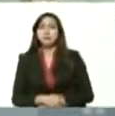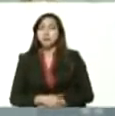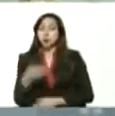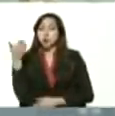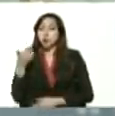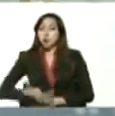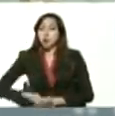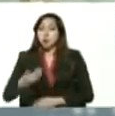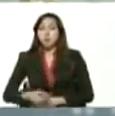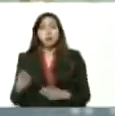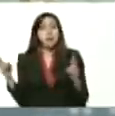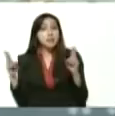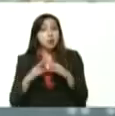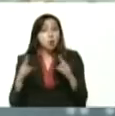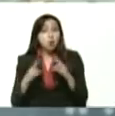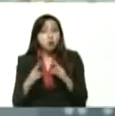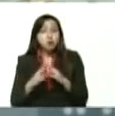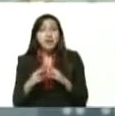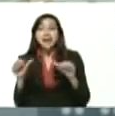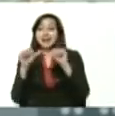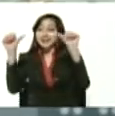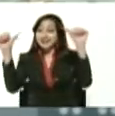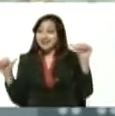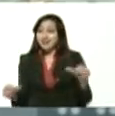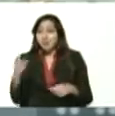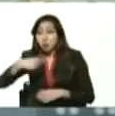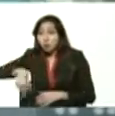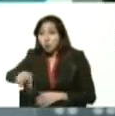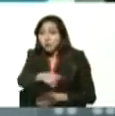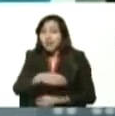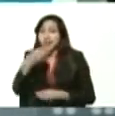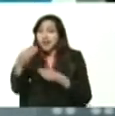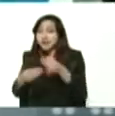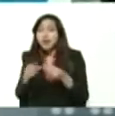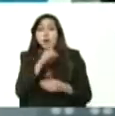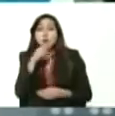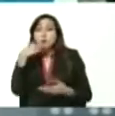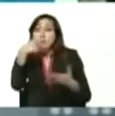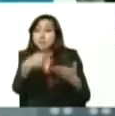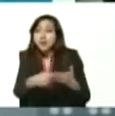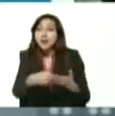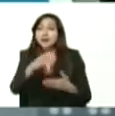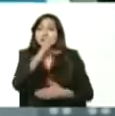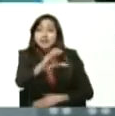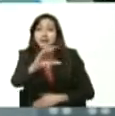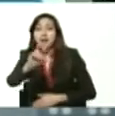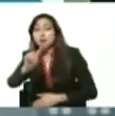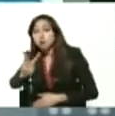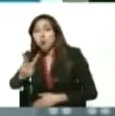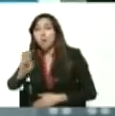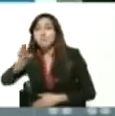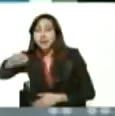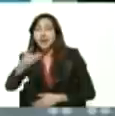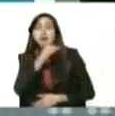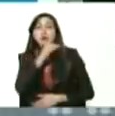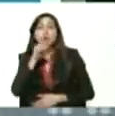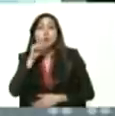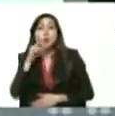importante conocer este sistema que ustedes han llamado C2P, C2P